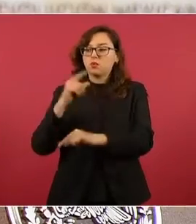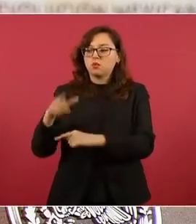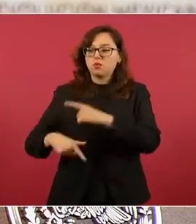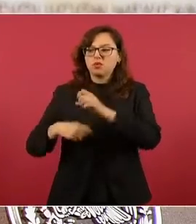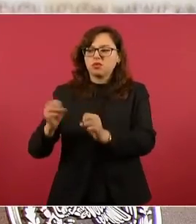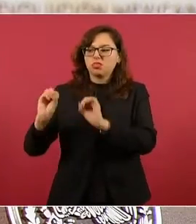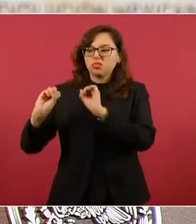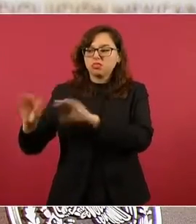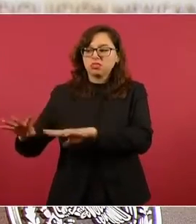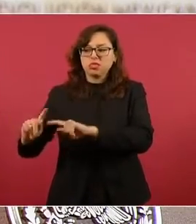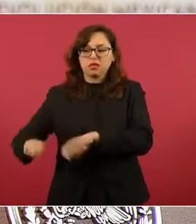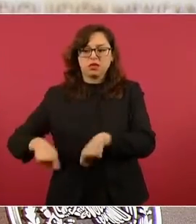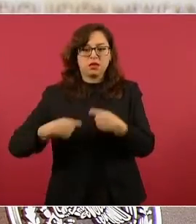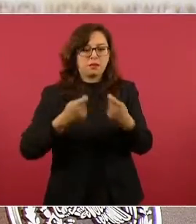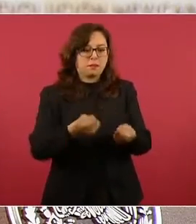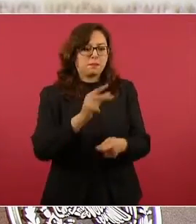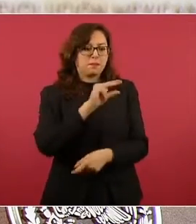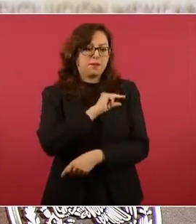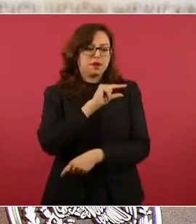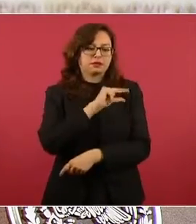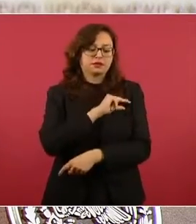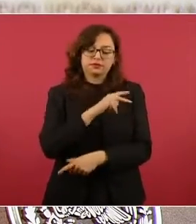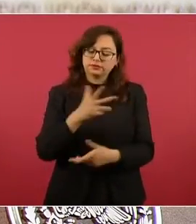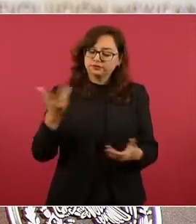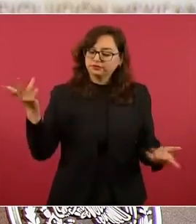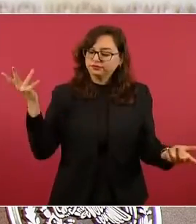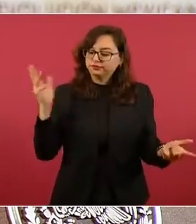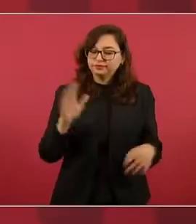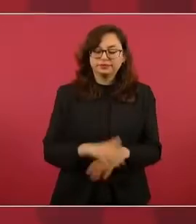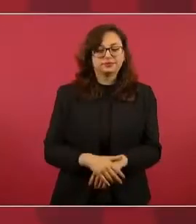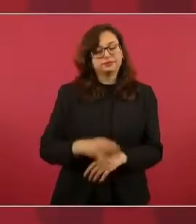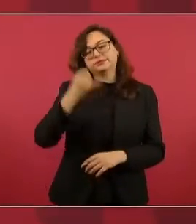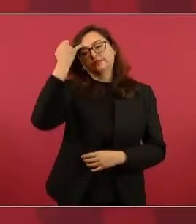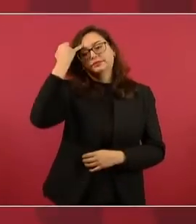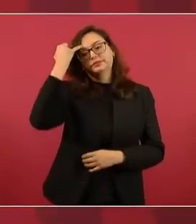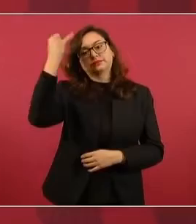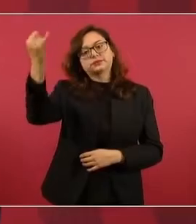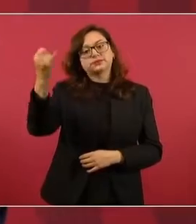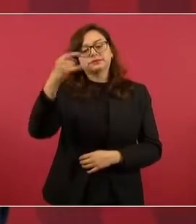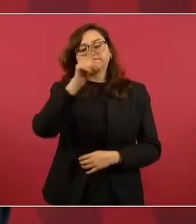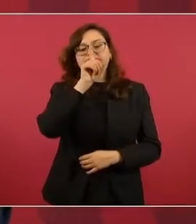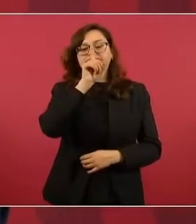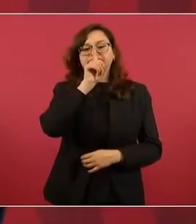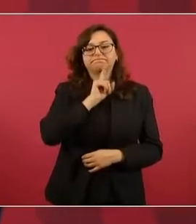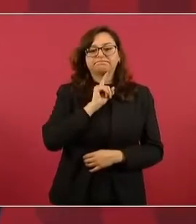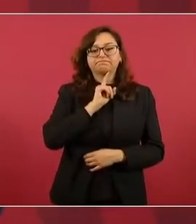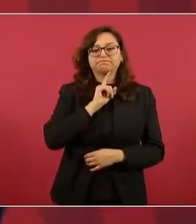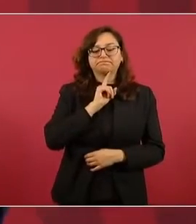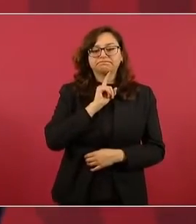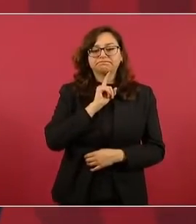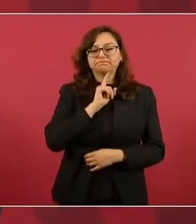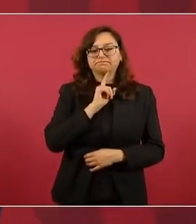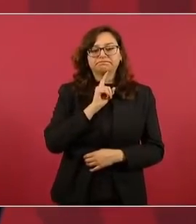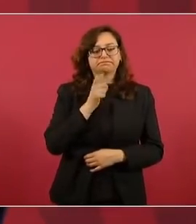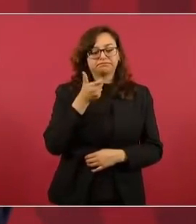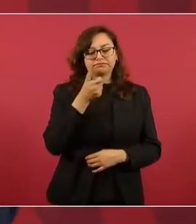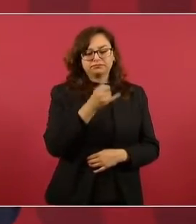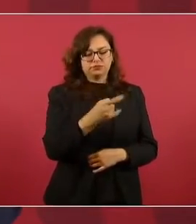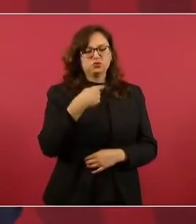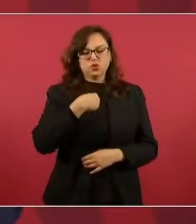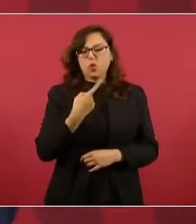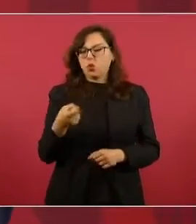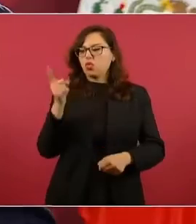Imagínense, otra de las grandes mentiras, si un día hasta las voy a